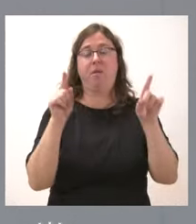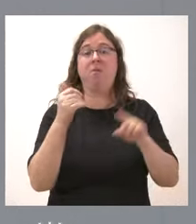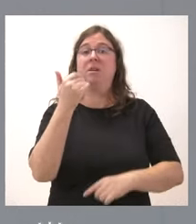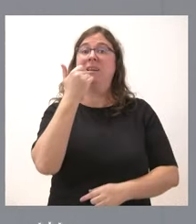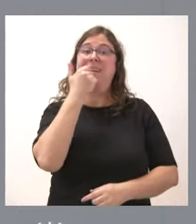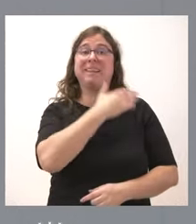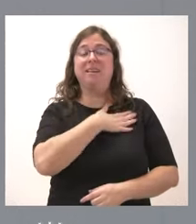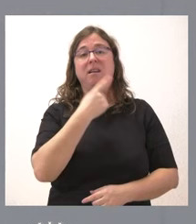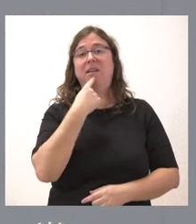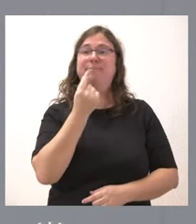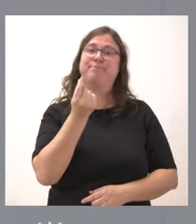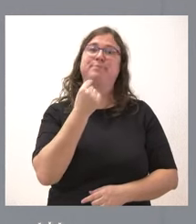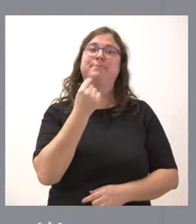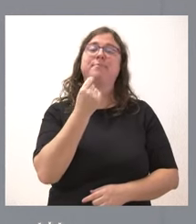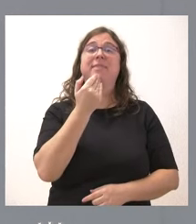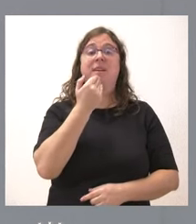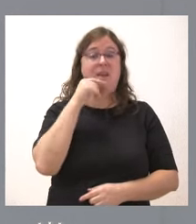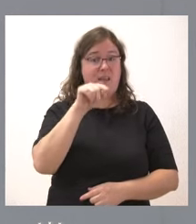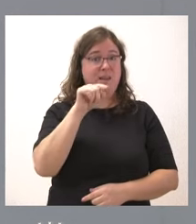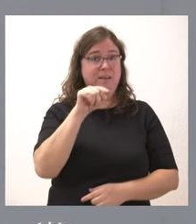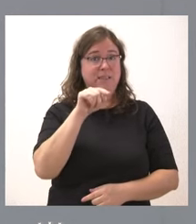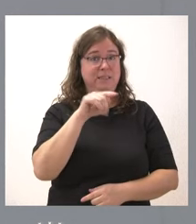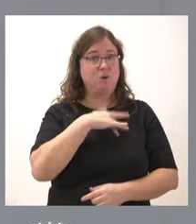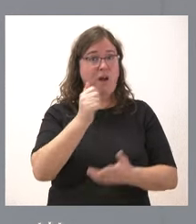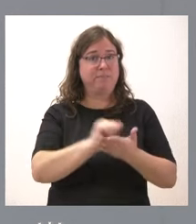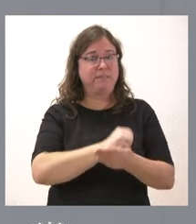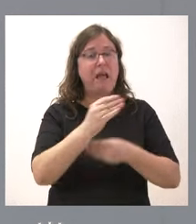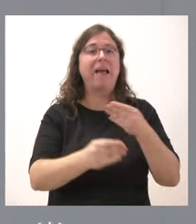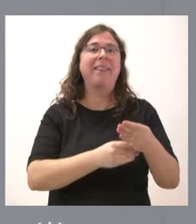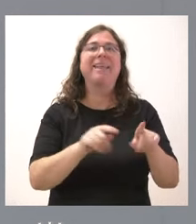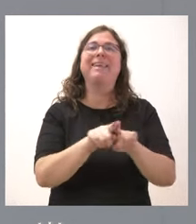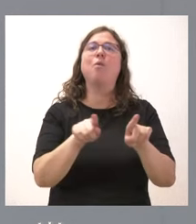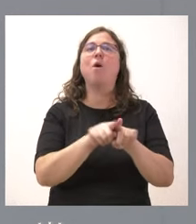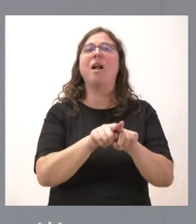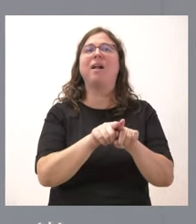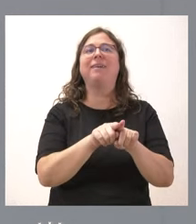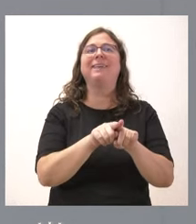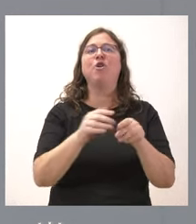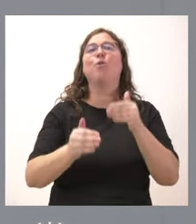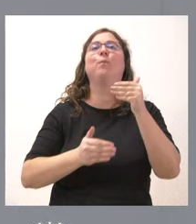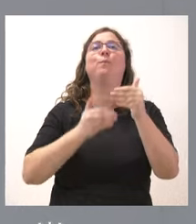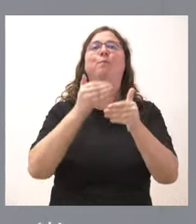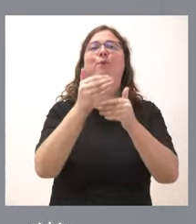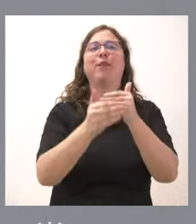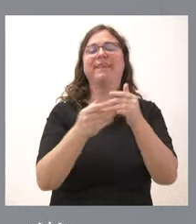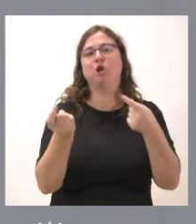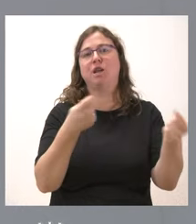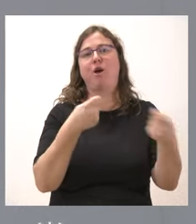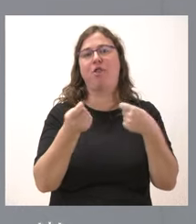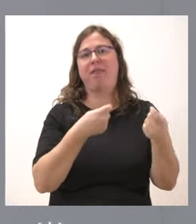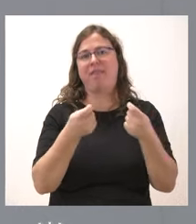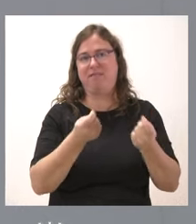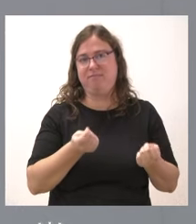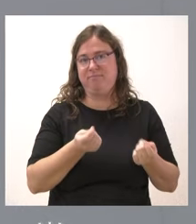que, con esto, lo que se está haciendo simplemente es un proceso de negociación, lo que se está haciendo